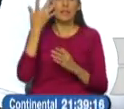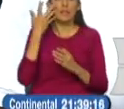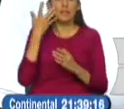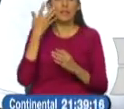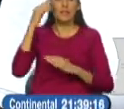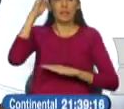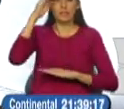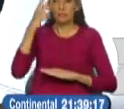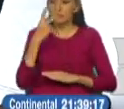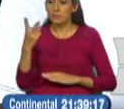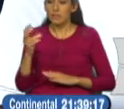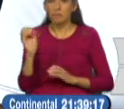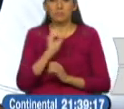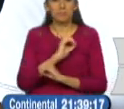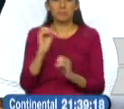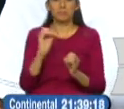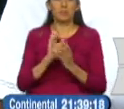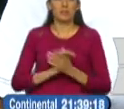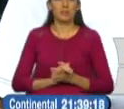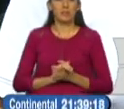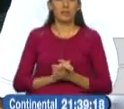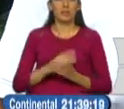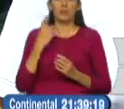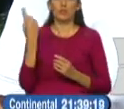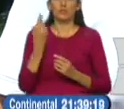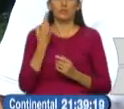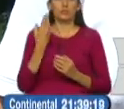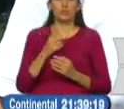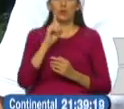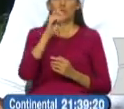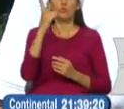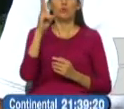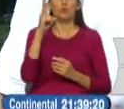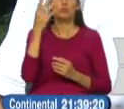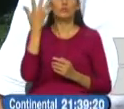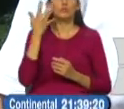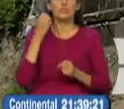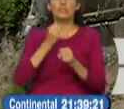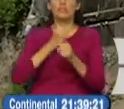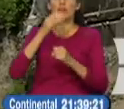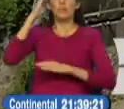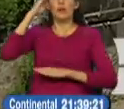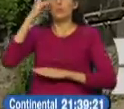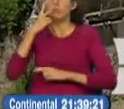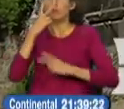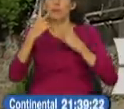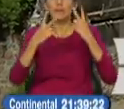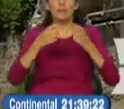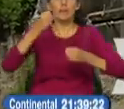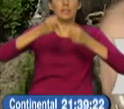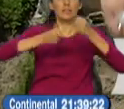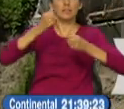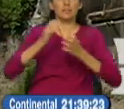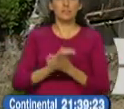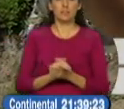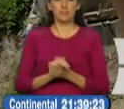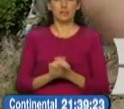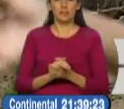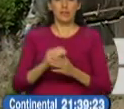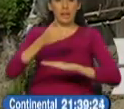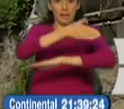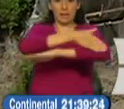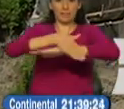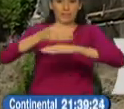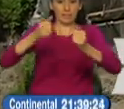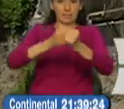existe para otro otro día más solamente viene uno o dos días a la semana y eso es todo. Las calles alternas que